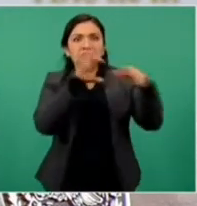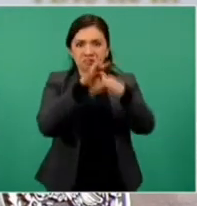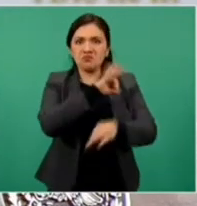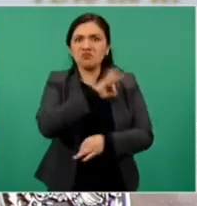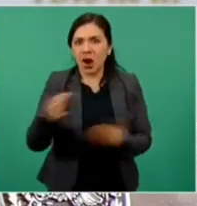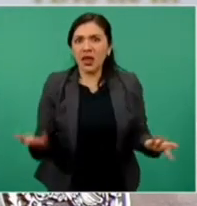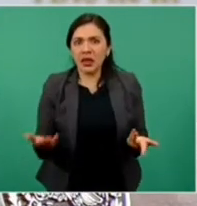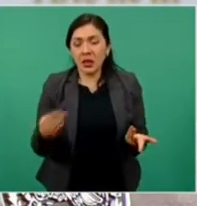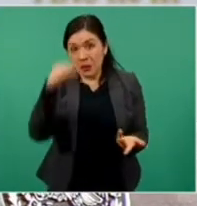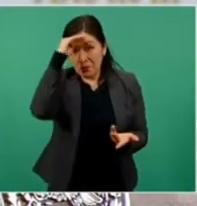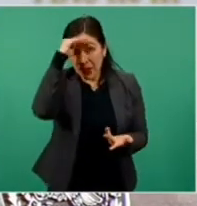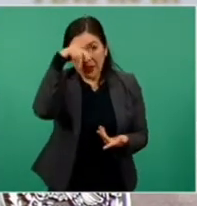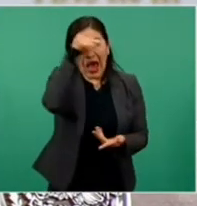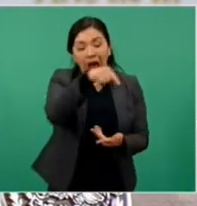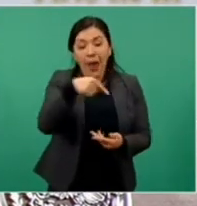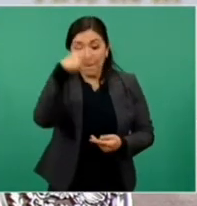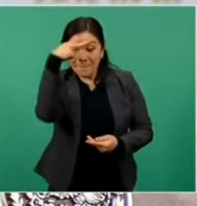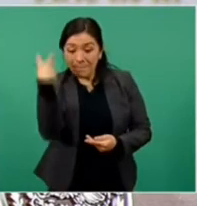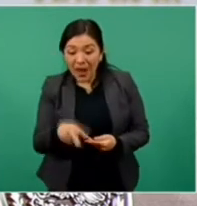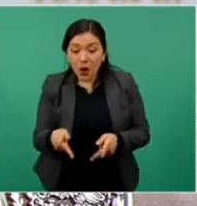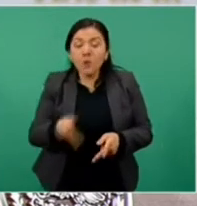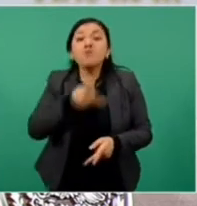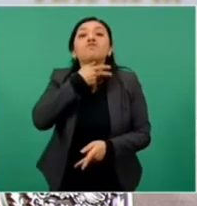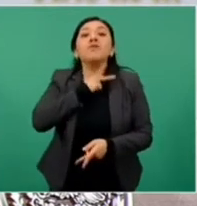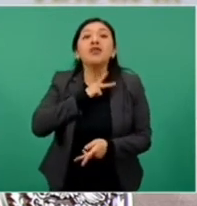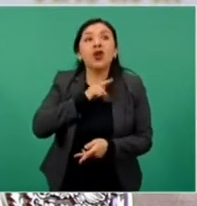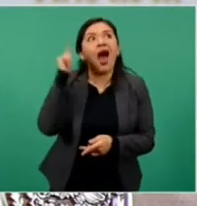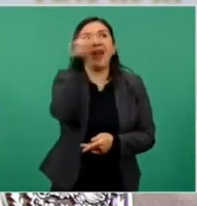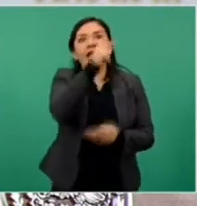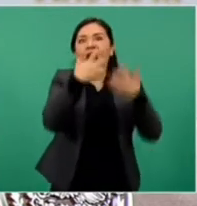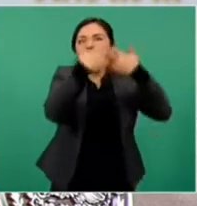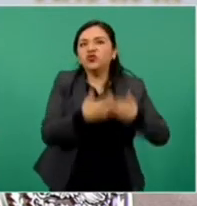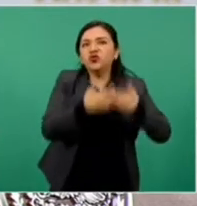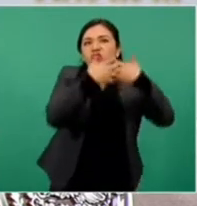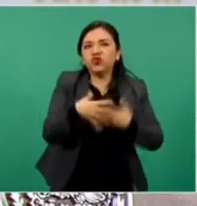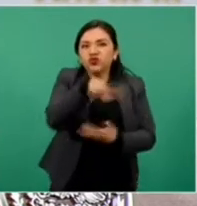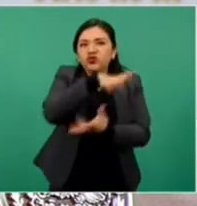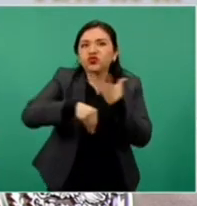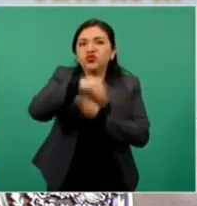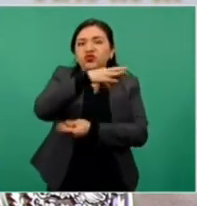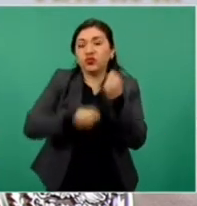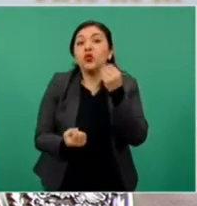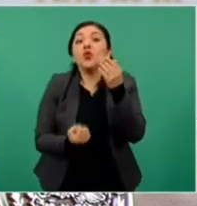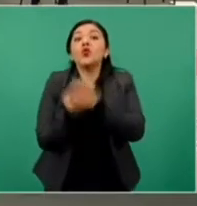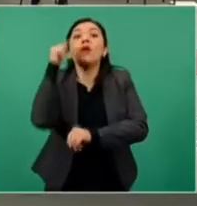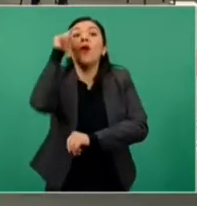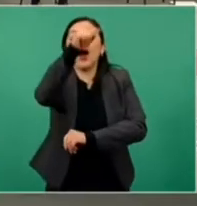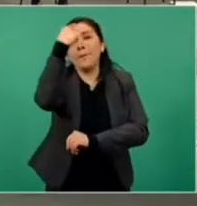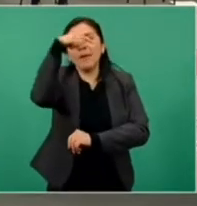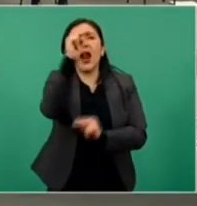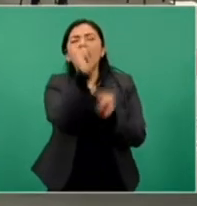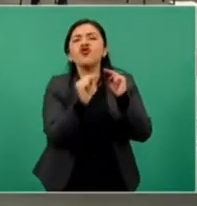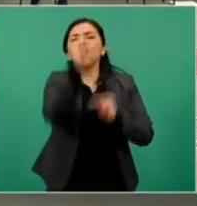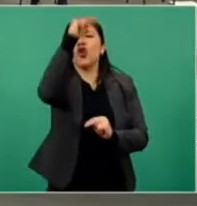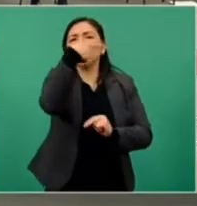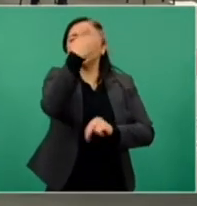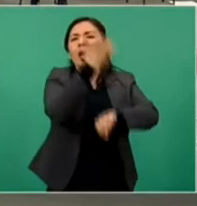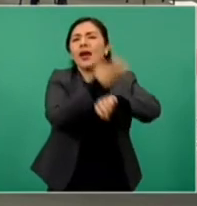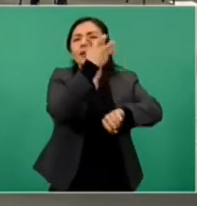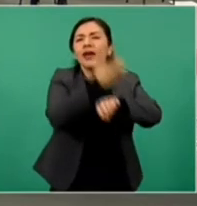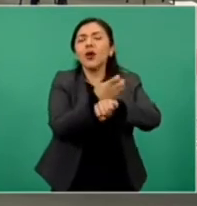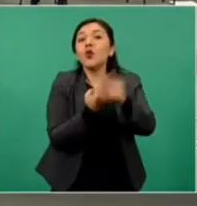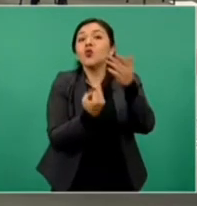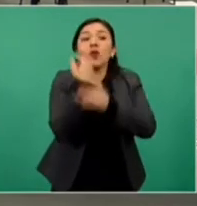procesar el crudo mexicano, que en aquel entonces se estaba abriendo paso en el mercado de la costa norte estadounidense.